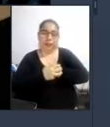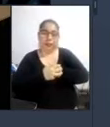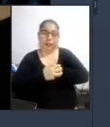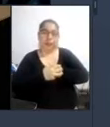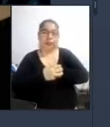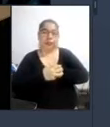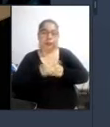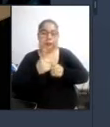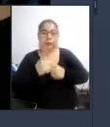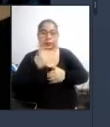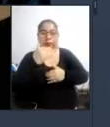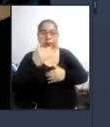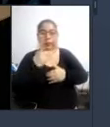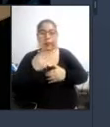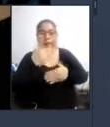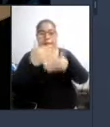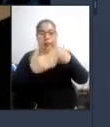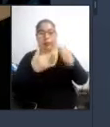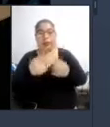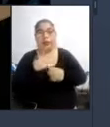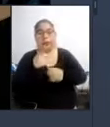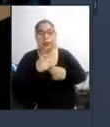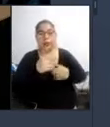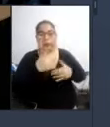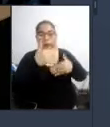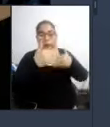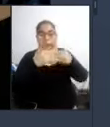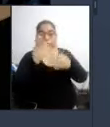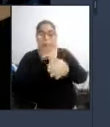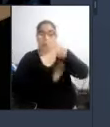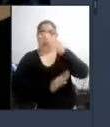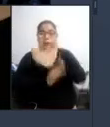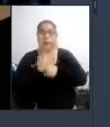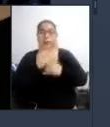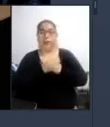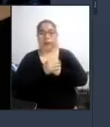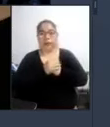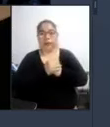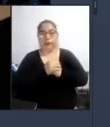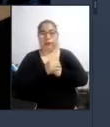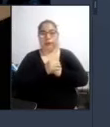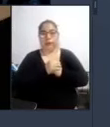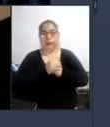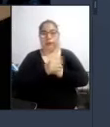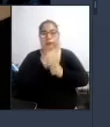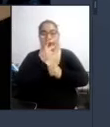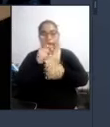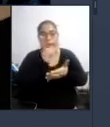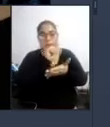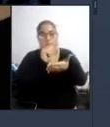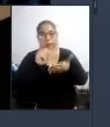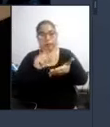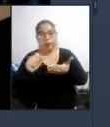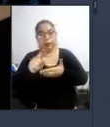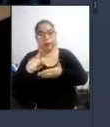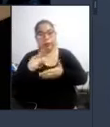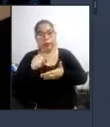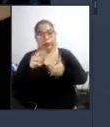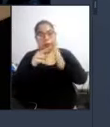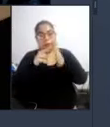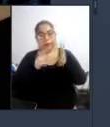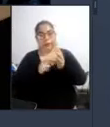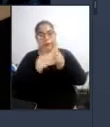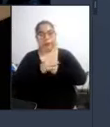ampliar los medios para que las personas con discapacidad puedan inscribirse en el registro nacional hemos